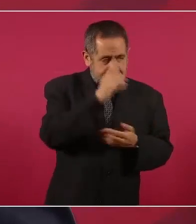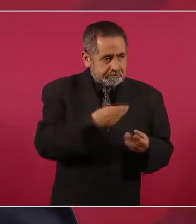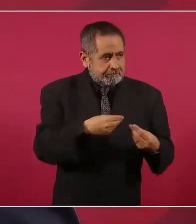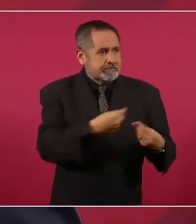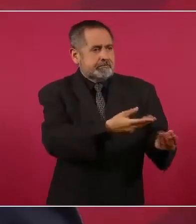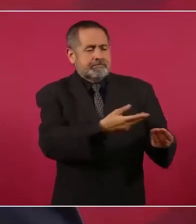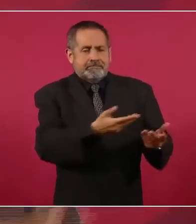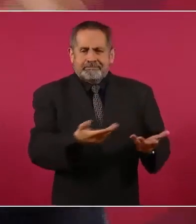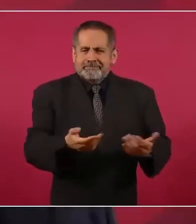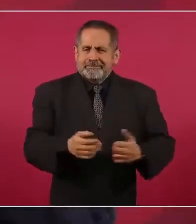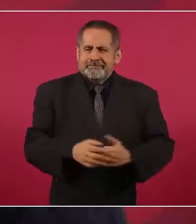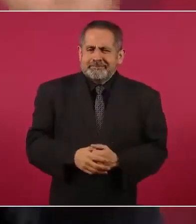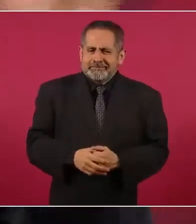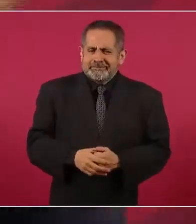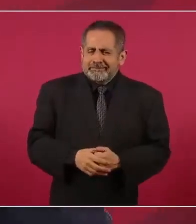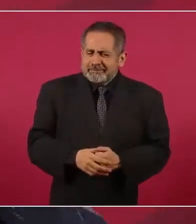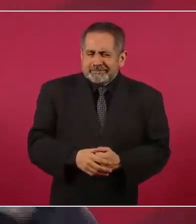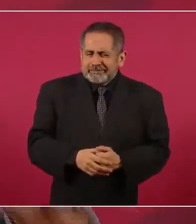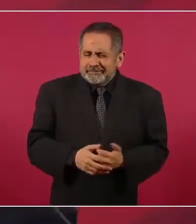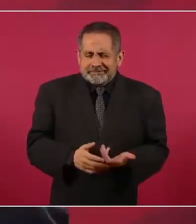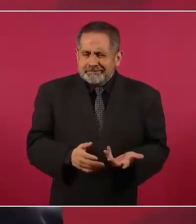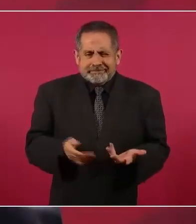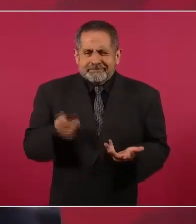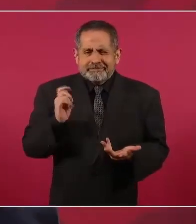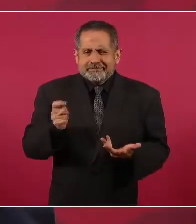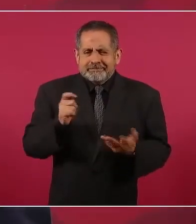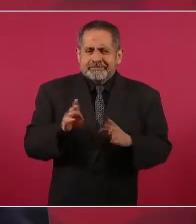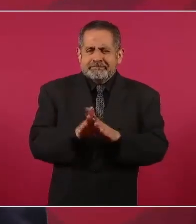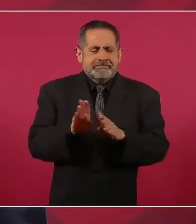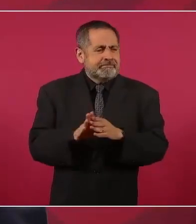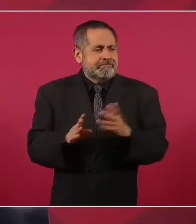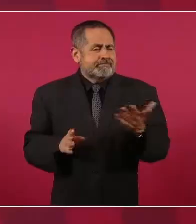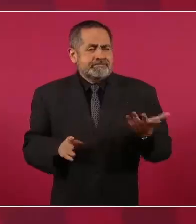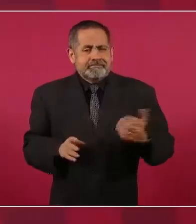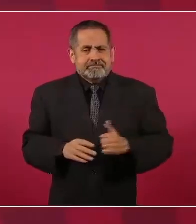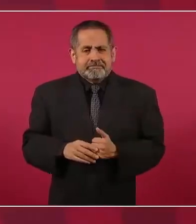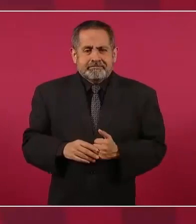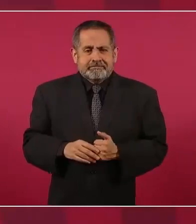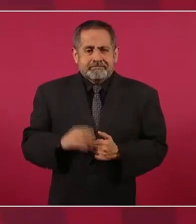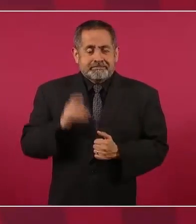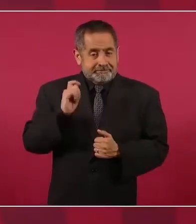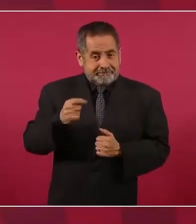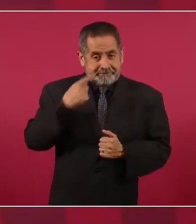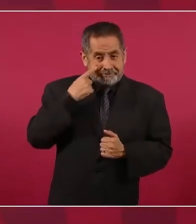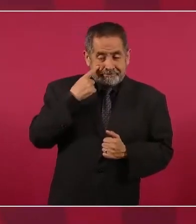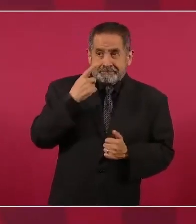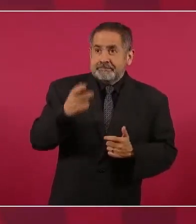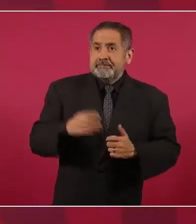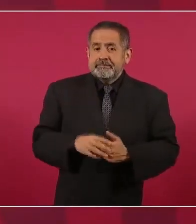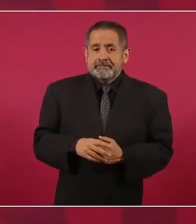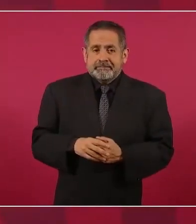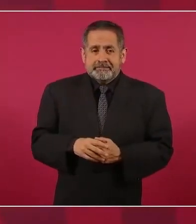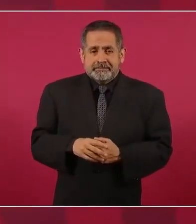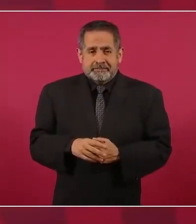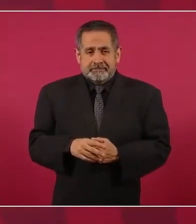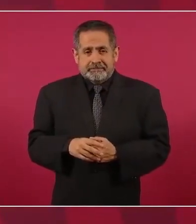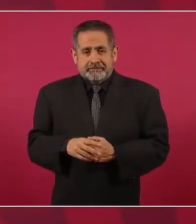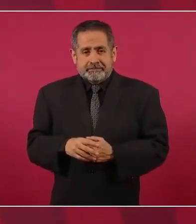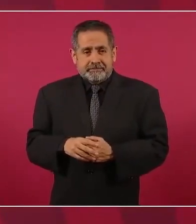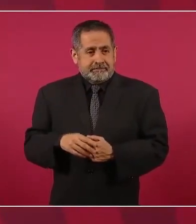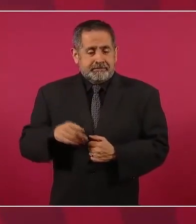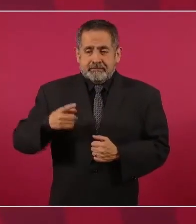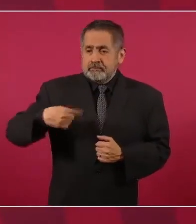¿Qué significó eso? La mitad de toda la inversión